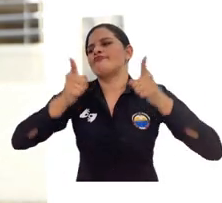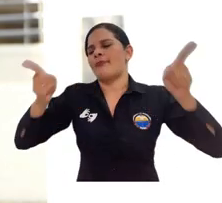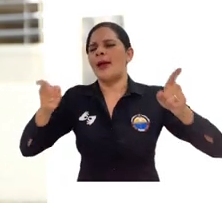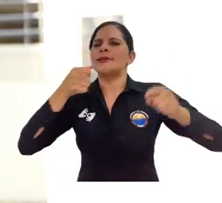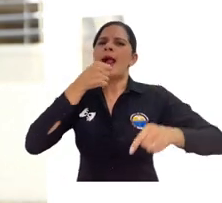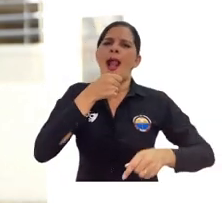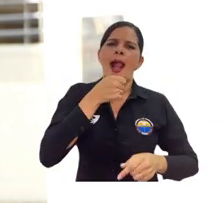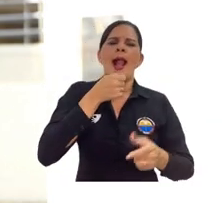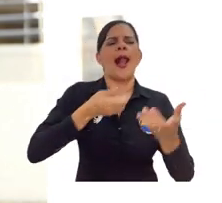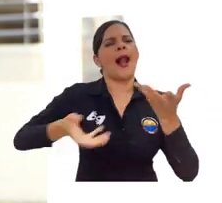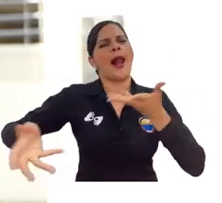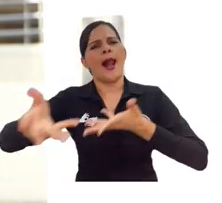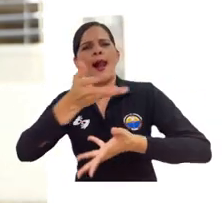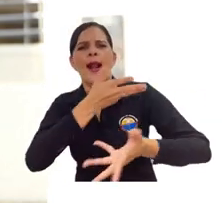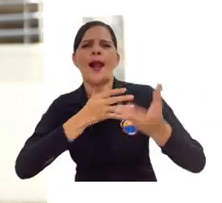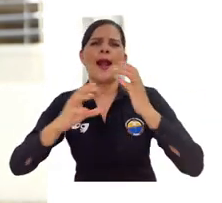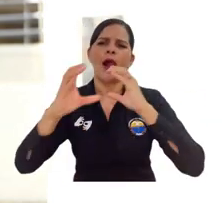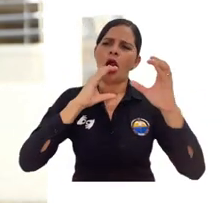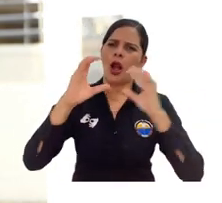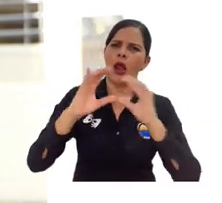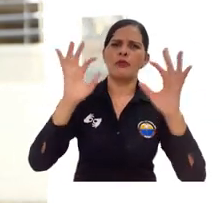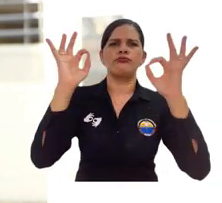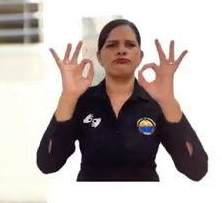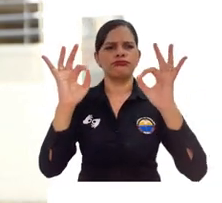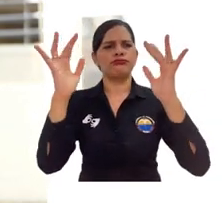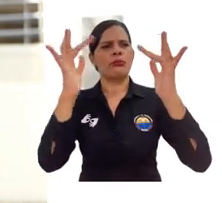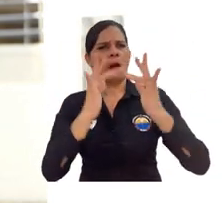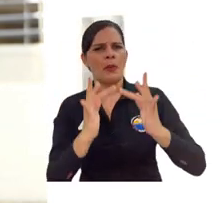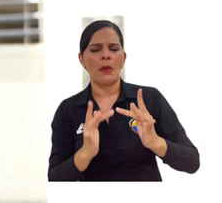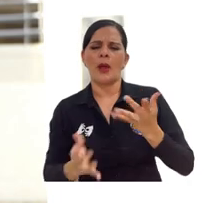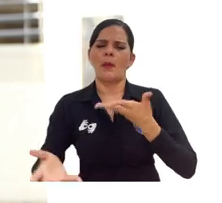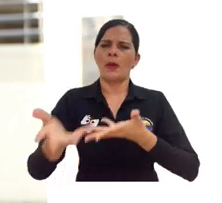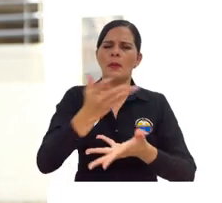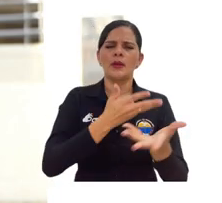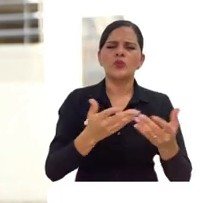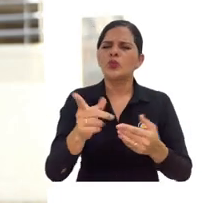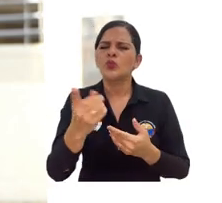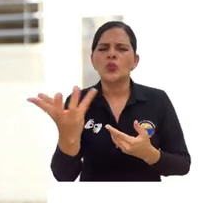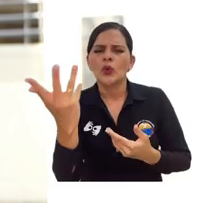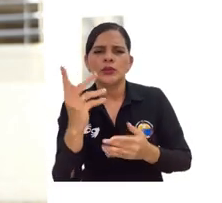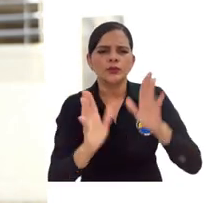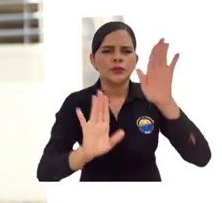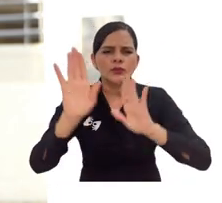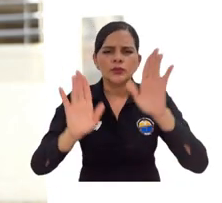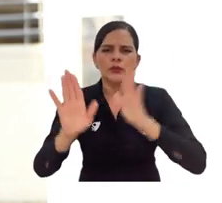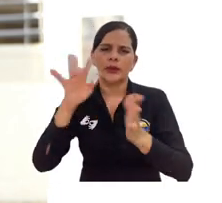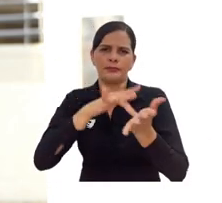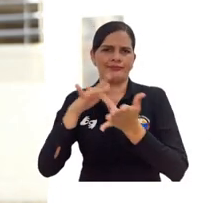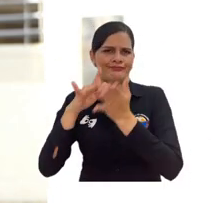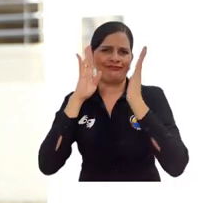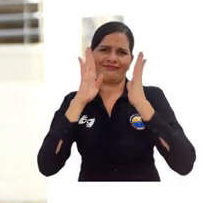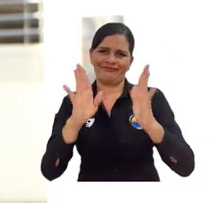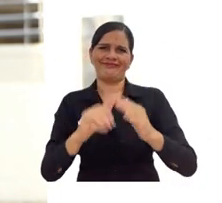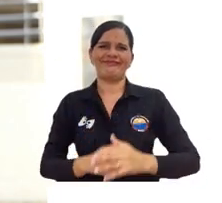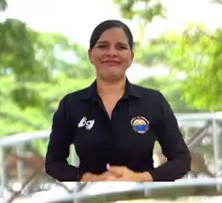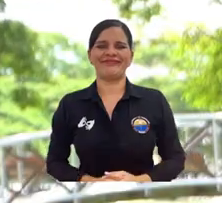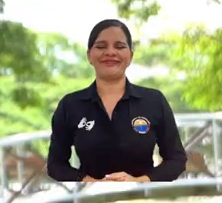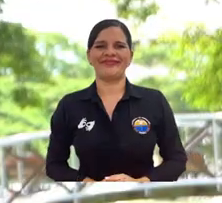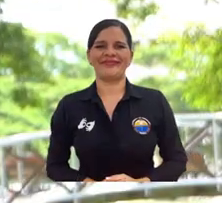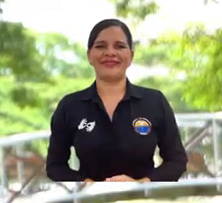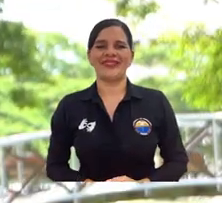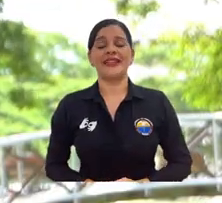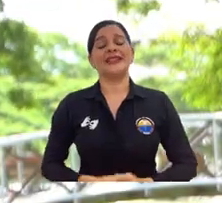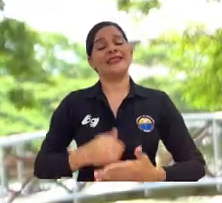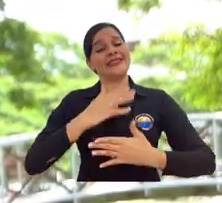que se volviera más un medio o un espacio de comunicación acertado donde pudiéramos escuchar la mayor cantidad de voces posibles.